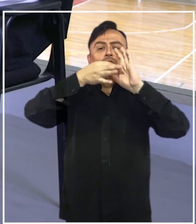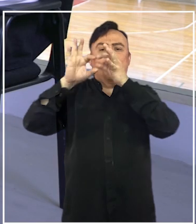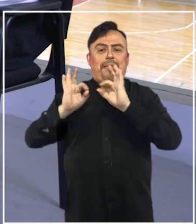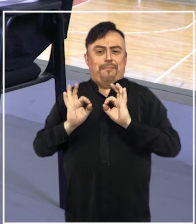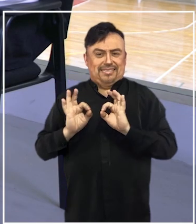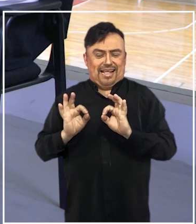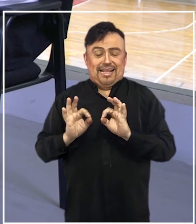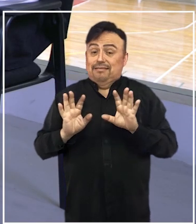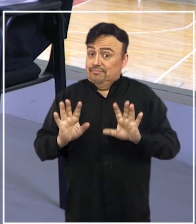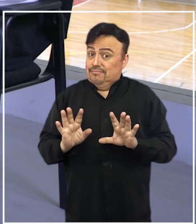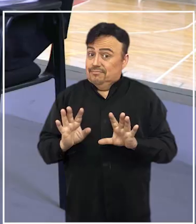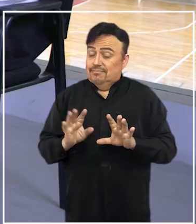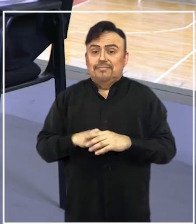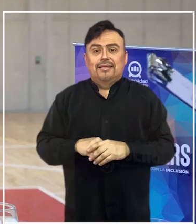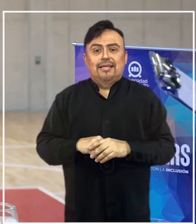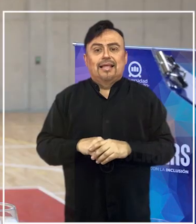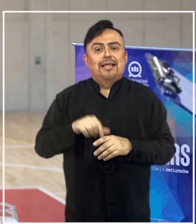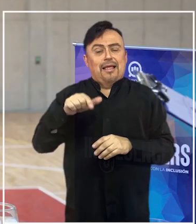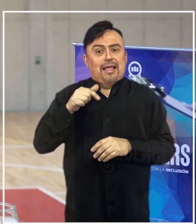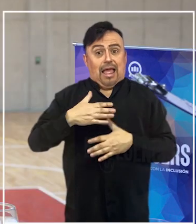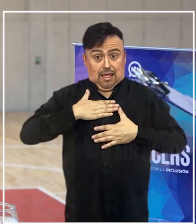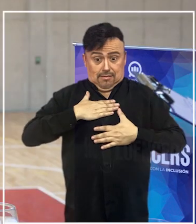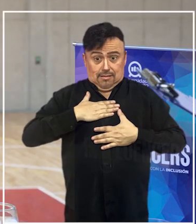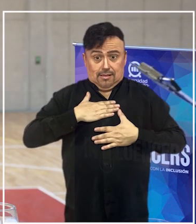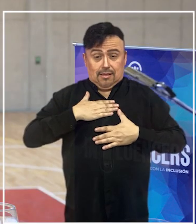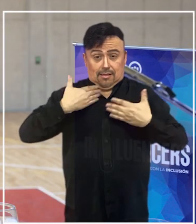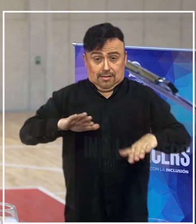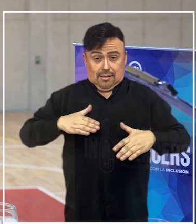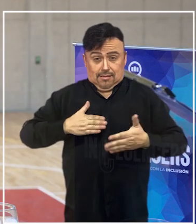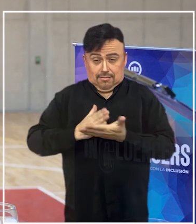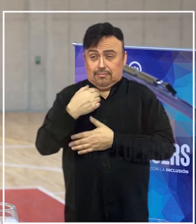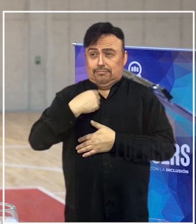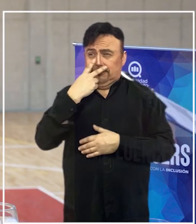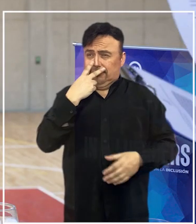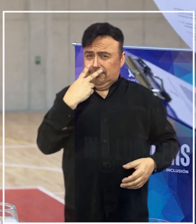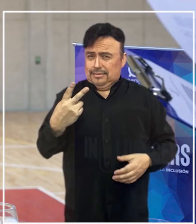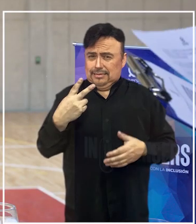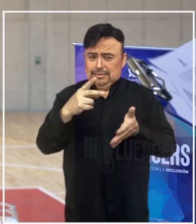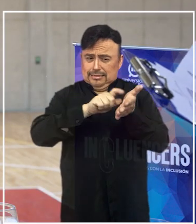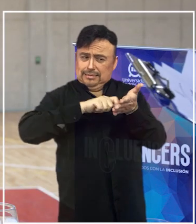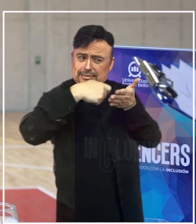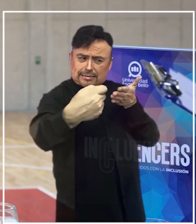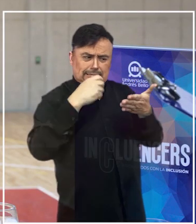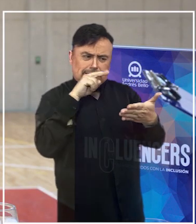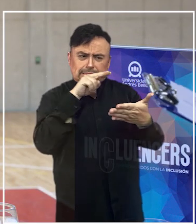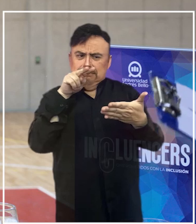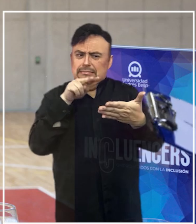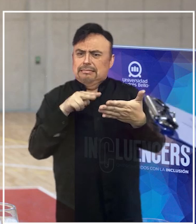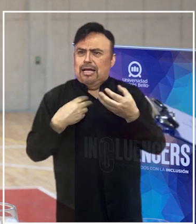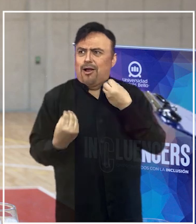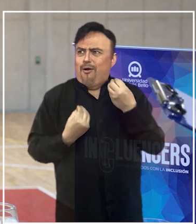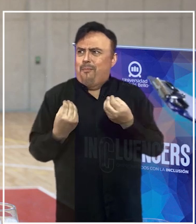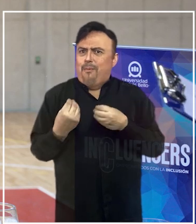Bueno, en algún momento, cuando a me tocó comenzar y miraba los calendarios, decía, bueno, ¿cómo se hace